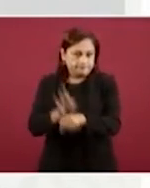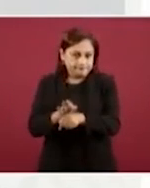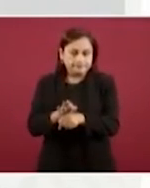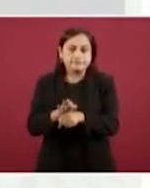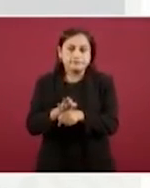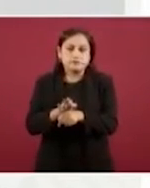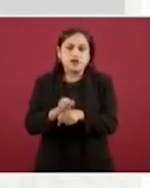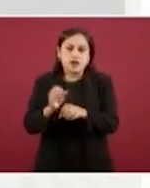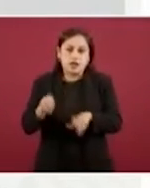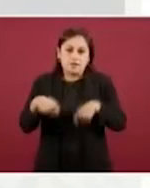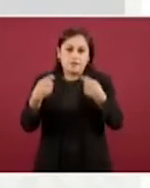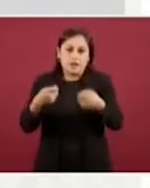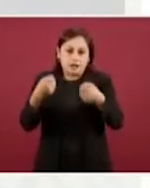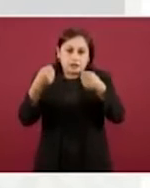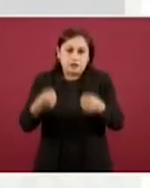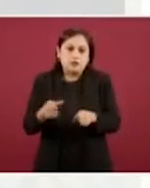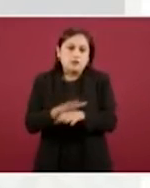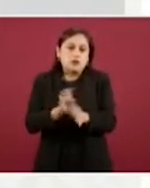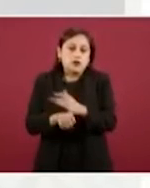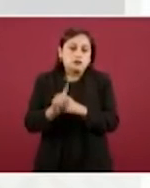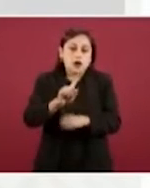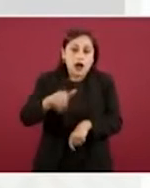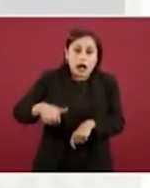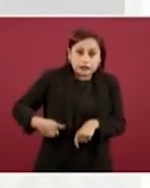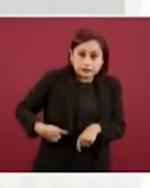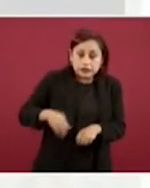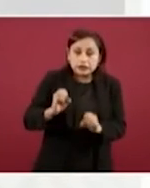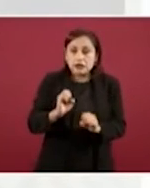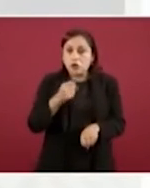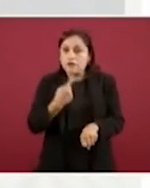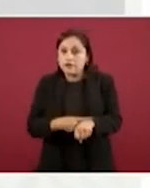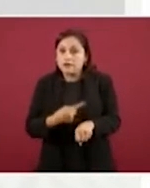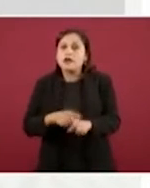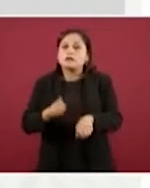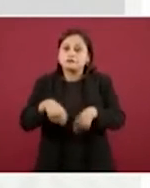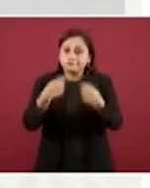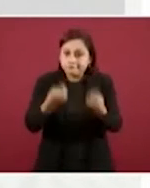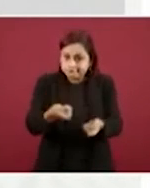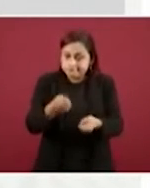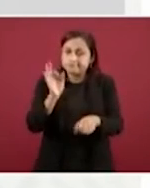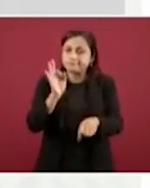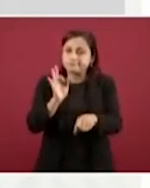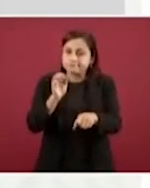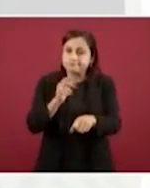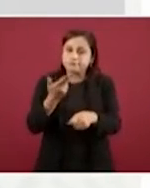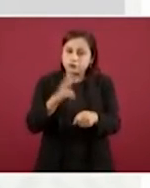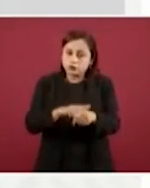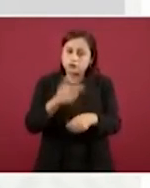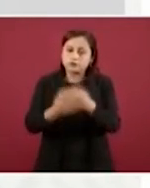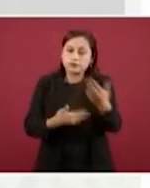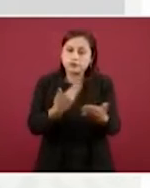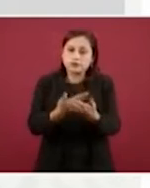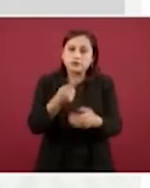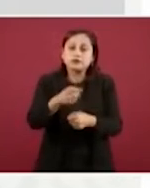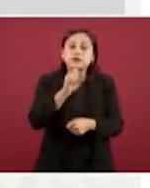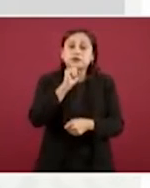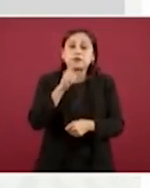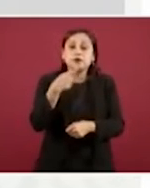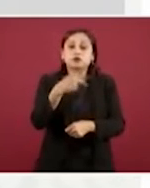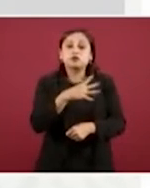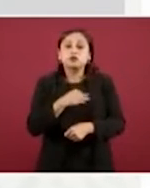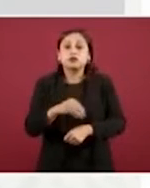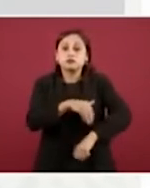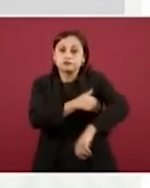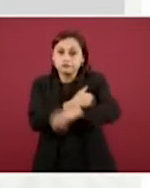señalaba, atención médica en caso de enfermedad o accidente, incapacidad, ahorro para el retiro, prestaciones sociales y guarderías. No se tienen